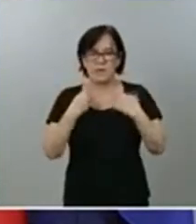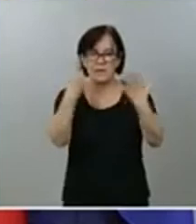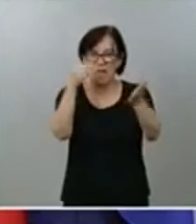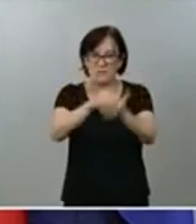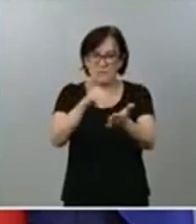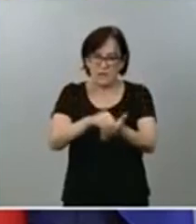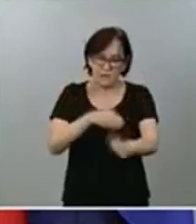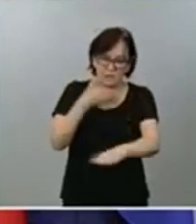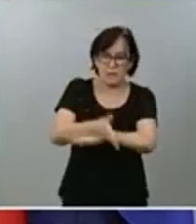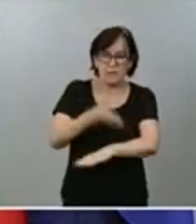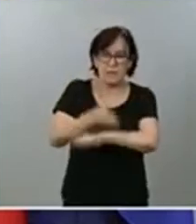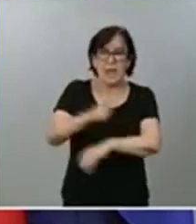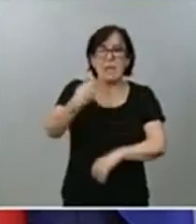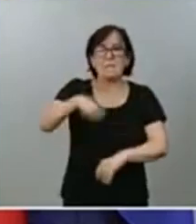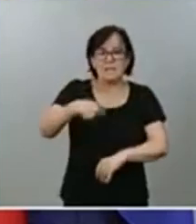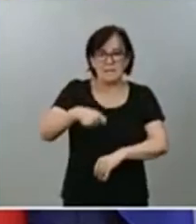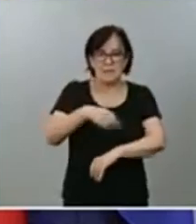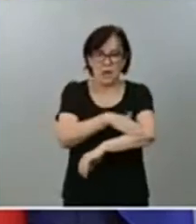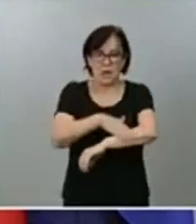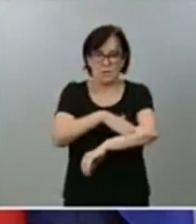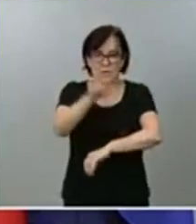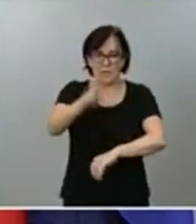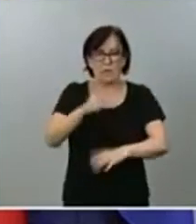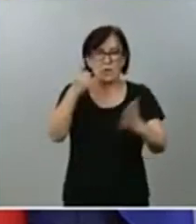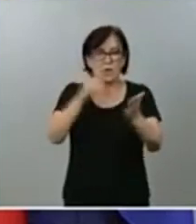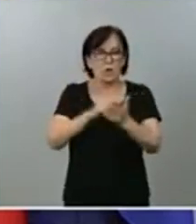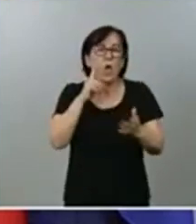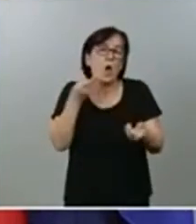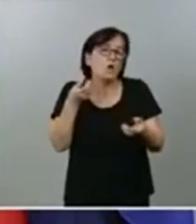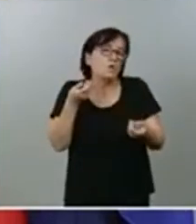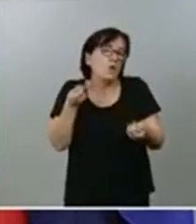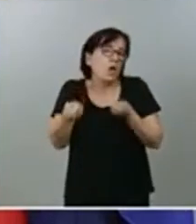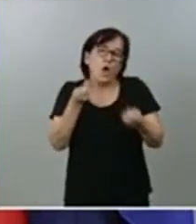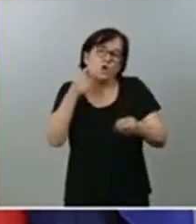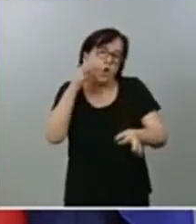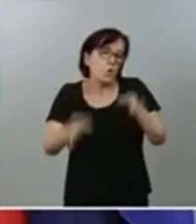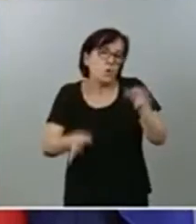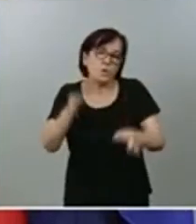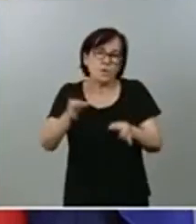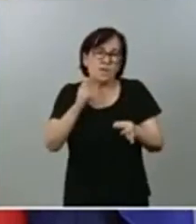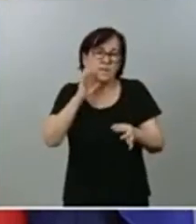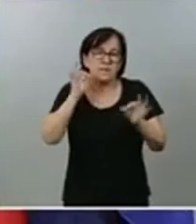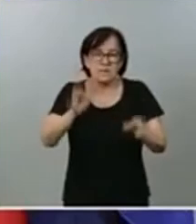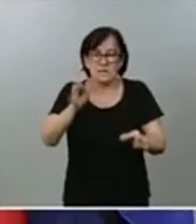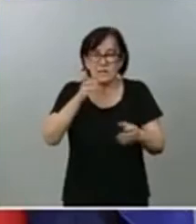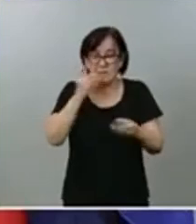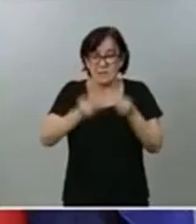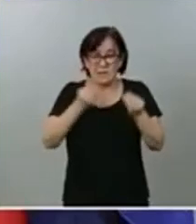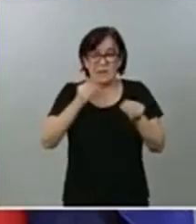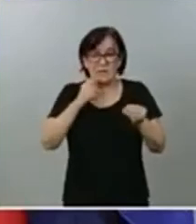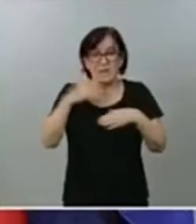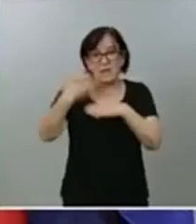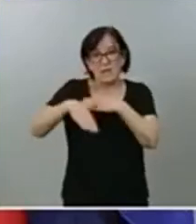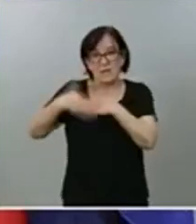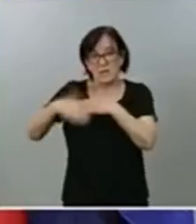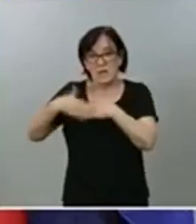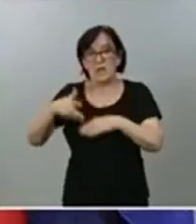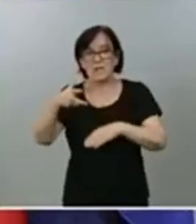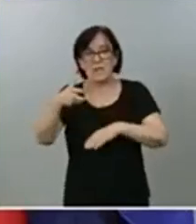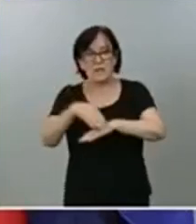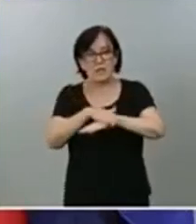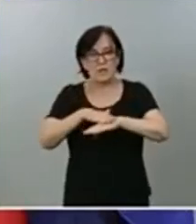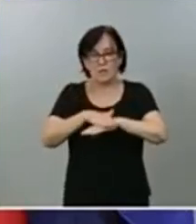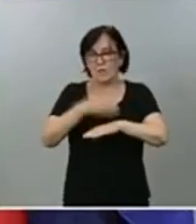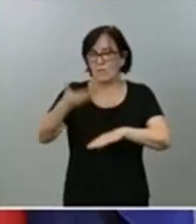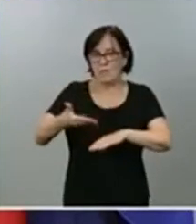del Gobierno, seis veces, o bien con el control judicial. Como ha sido el caso, siempre que ha habido alguna restricción de un derecho fundamental, todos